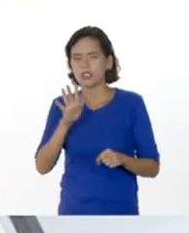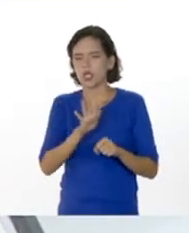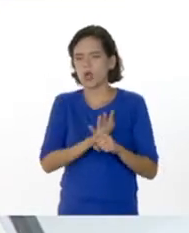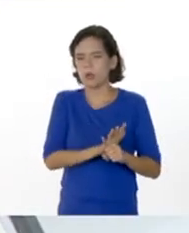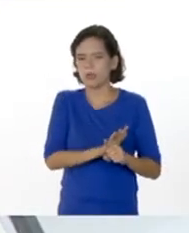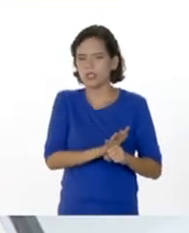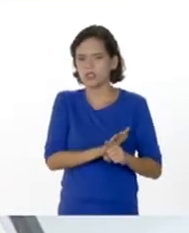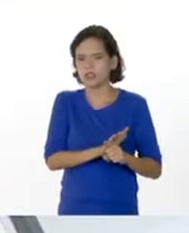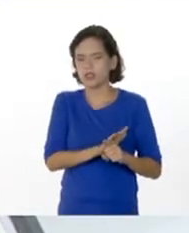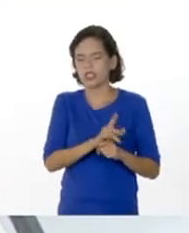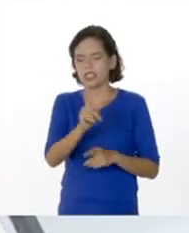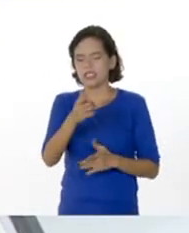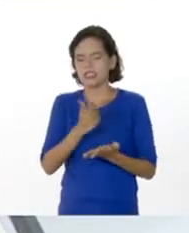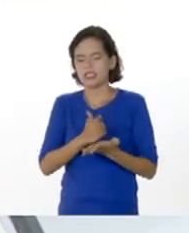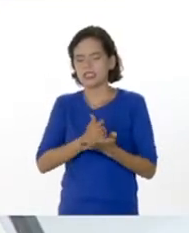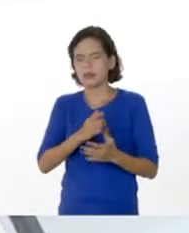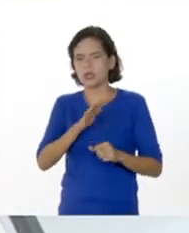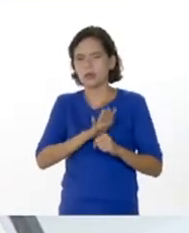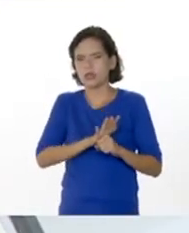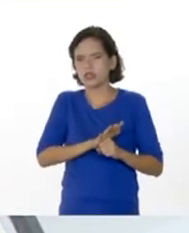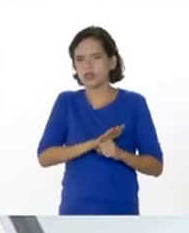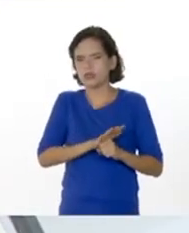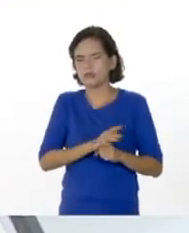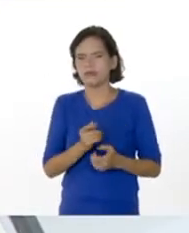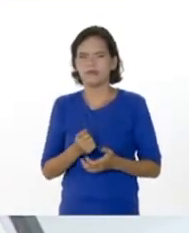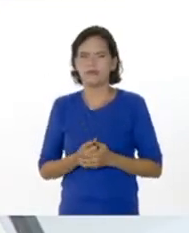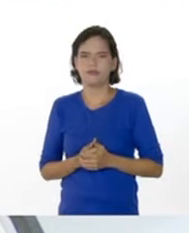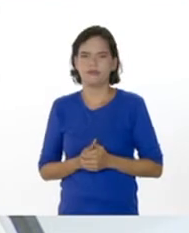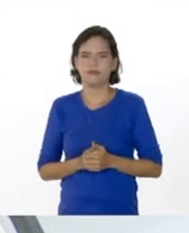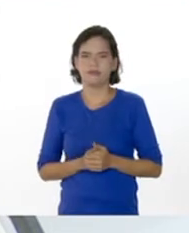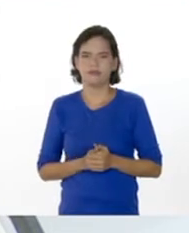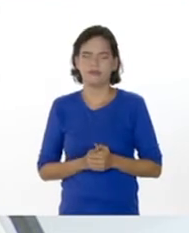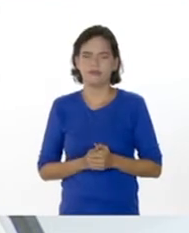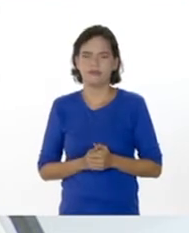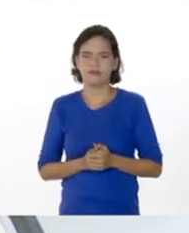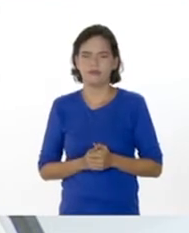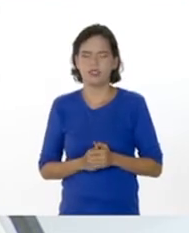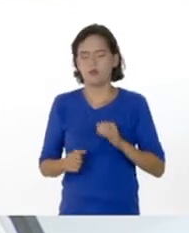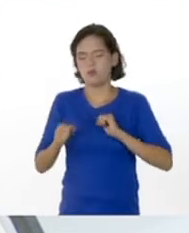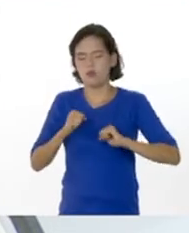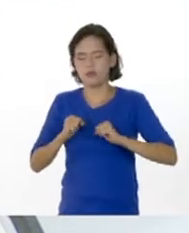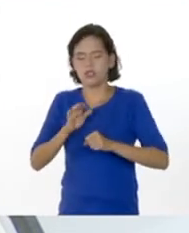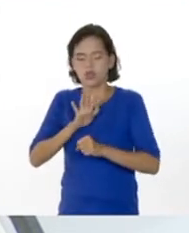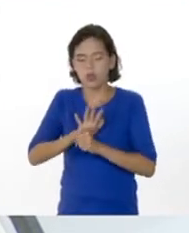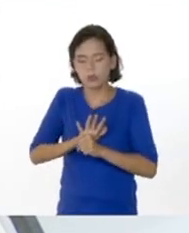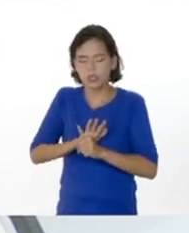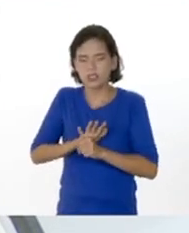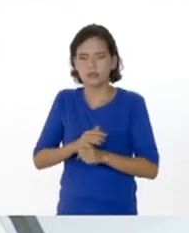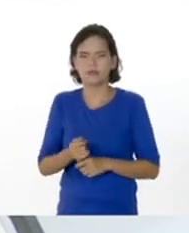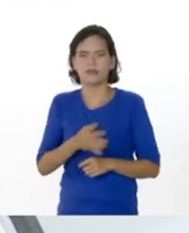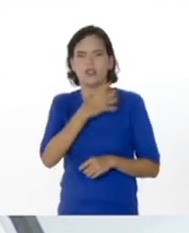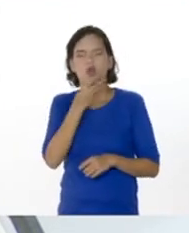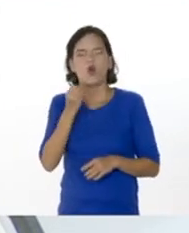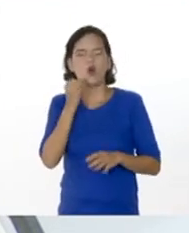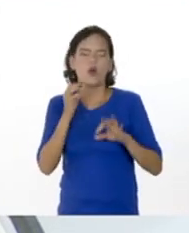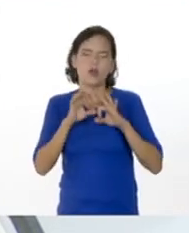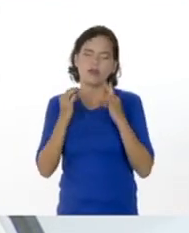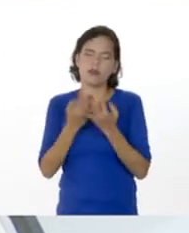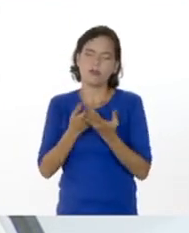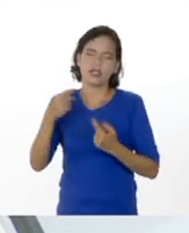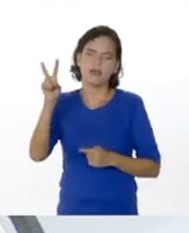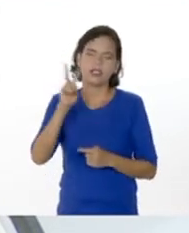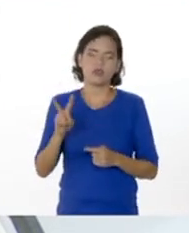está constantemente en comprensión, y llamamos entonces fluido en comprensión. Bien, entonces, jóvenes, familia